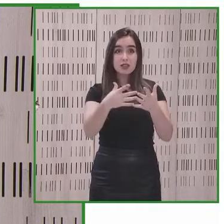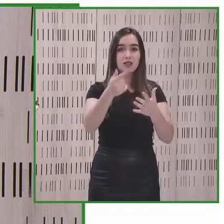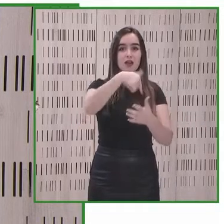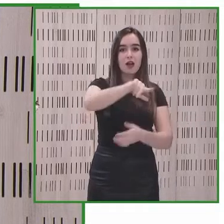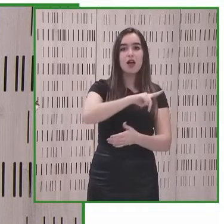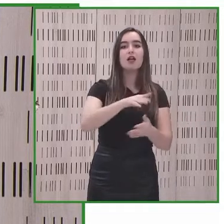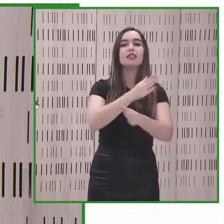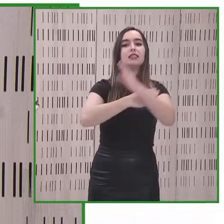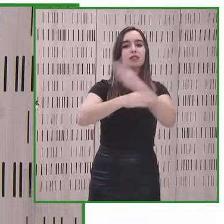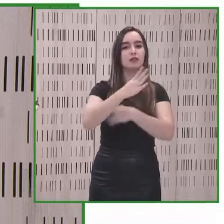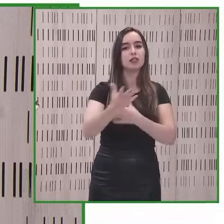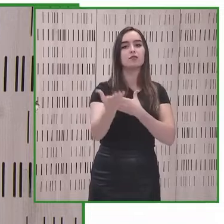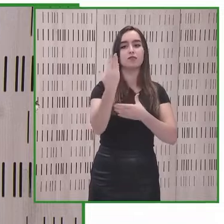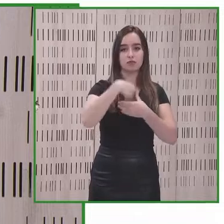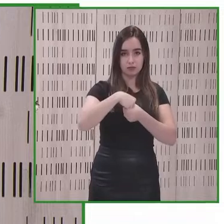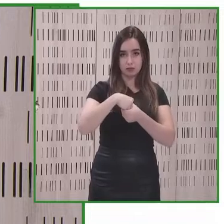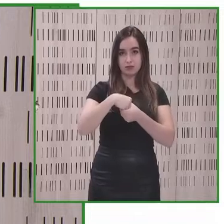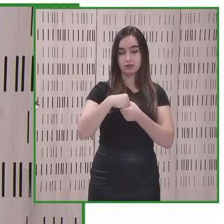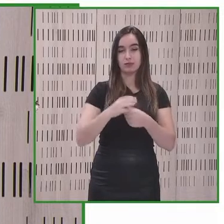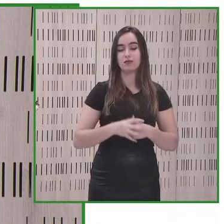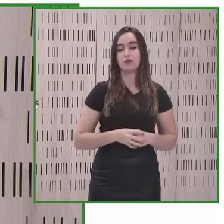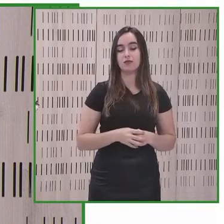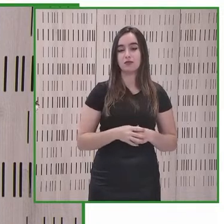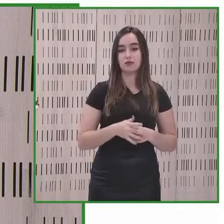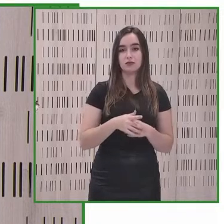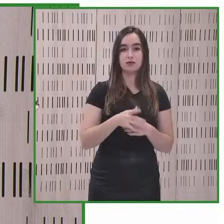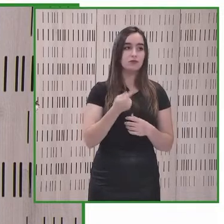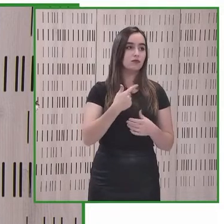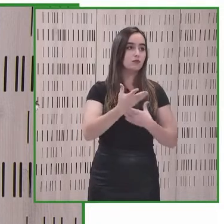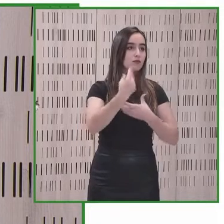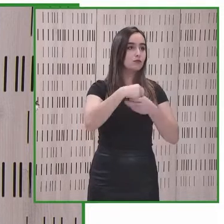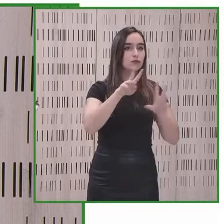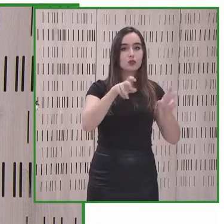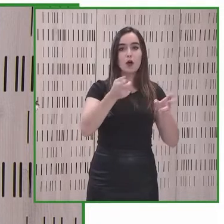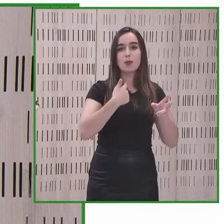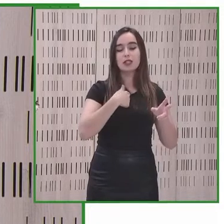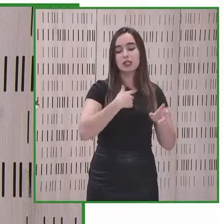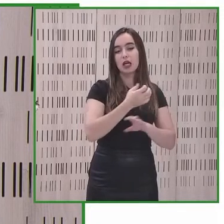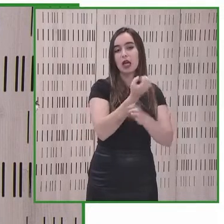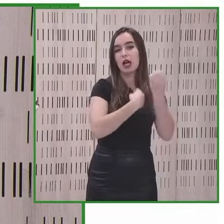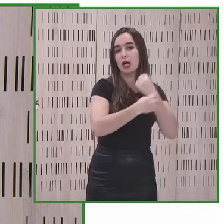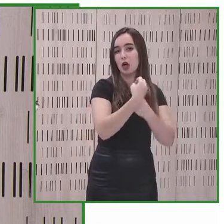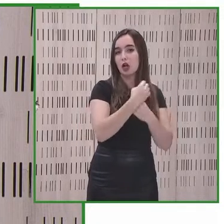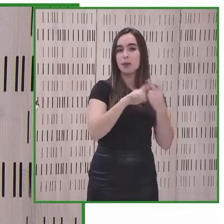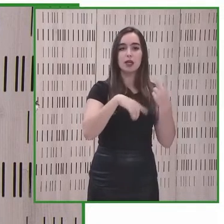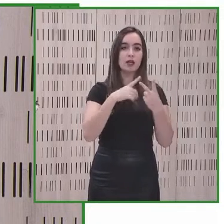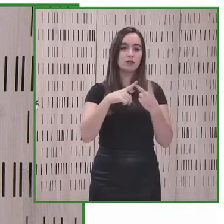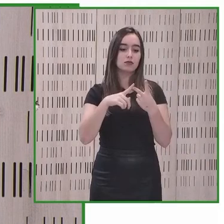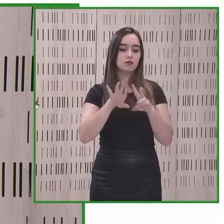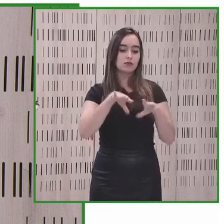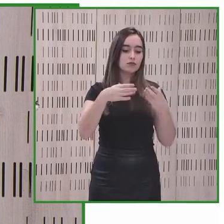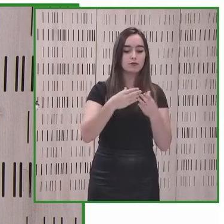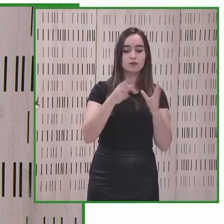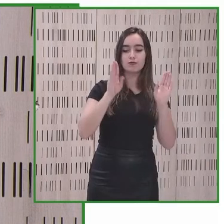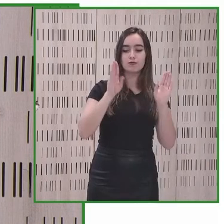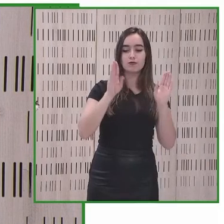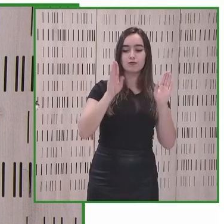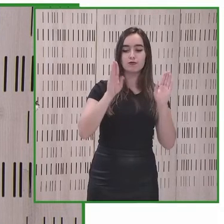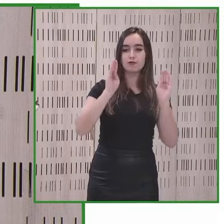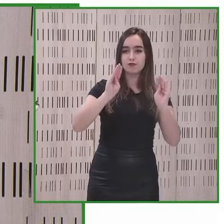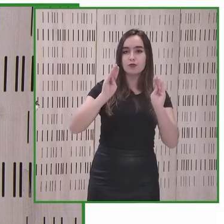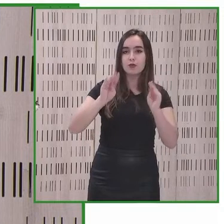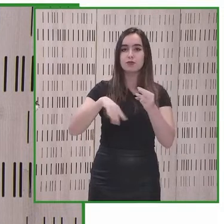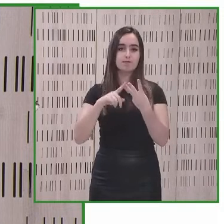que haya una agenda transversal de discapacidad en el ámbito fundacional en la economía social en la empresa urbinaria en el mundo de las fundaciones en todos los ámbitos